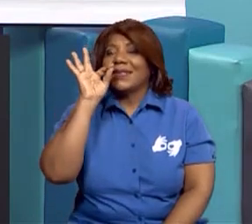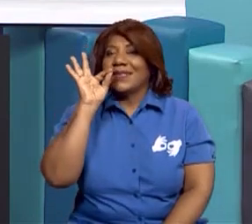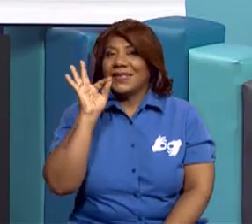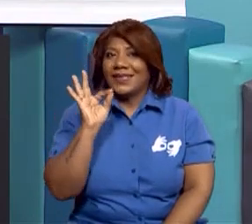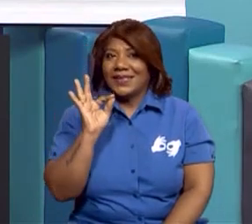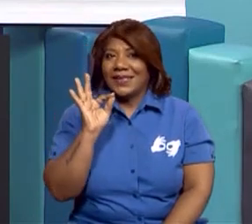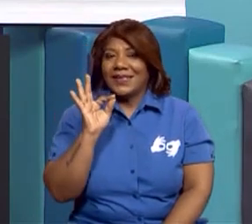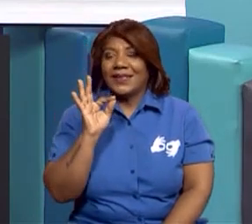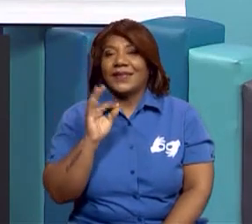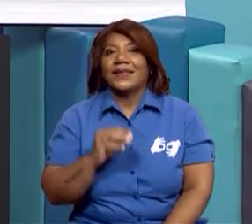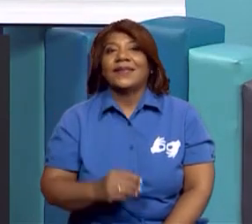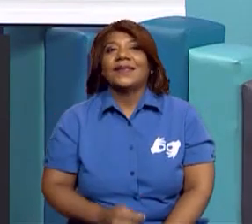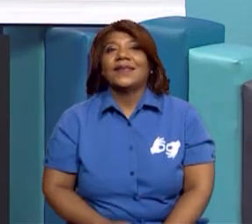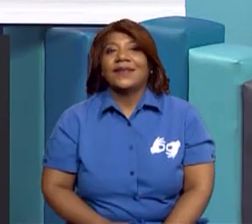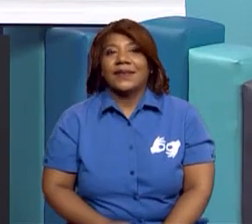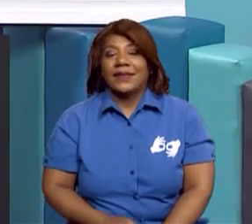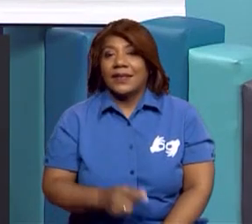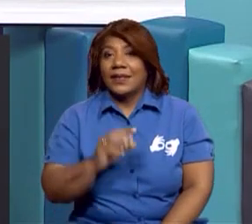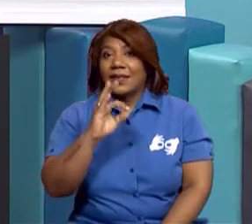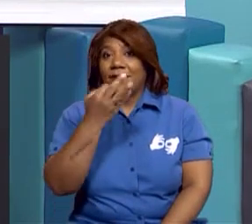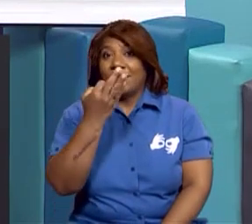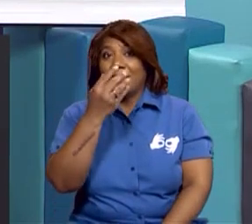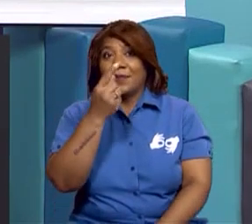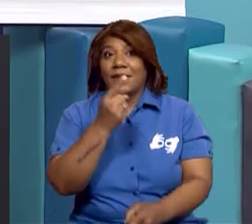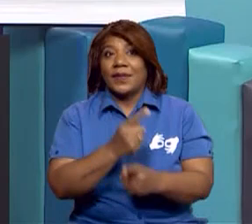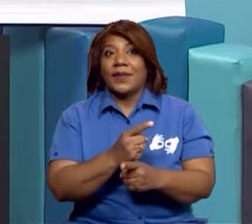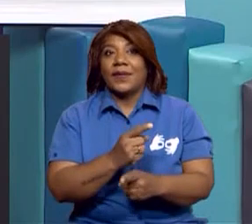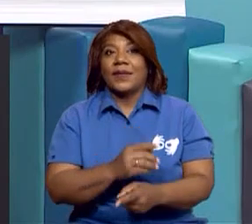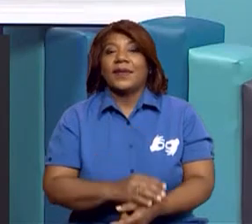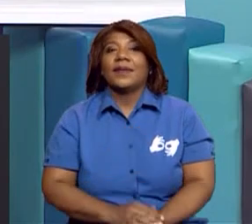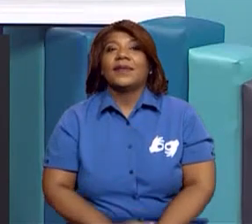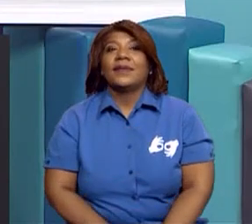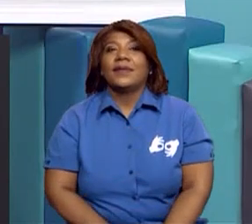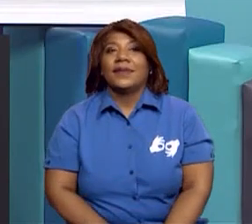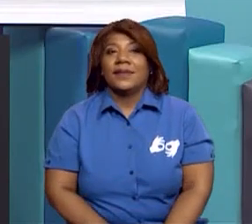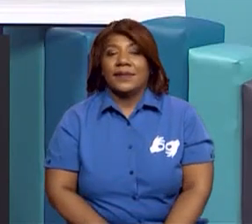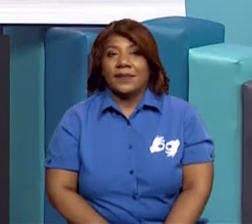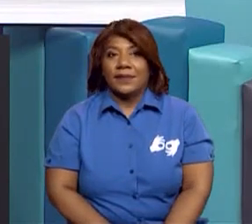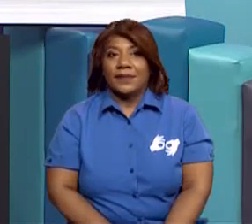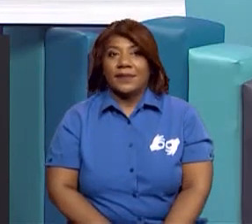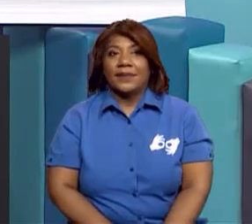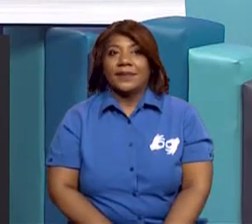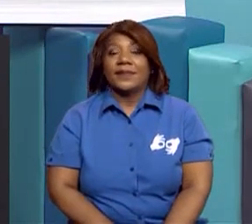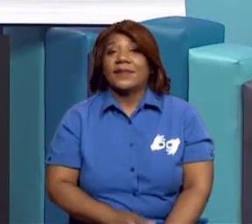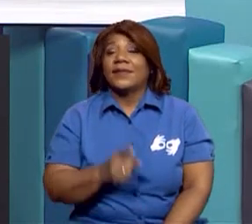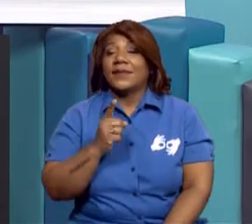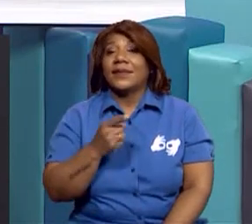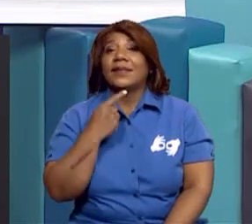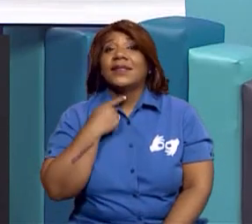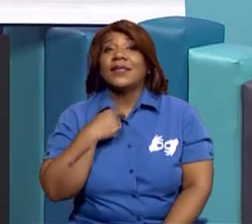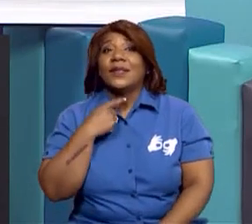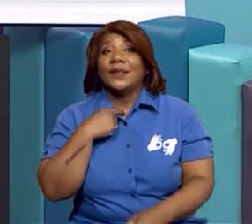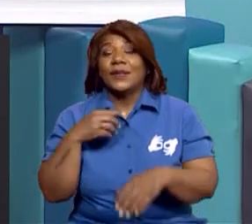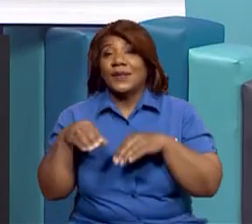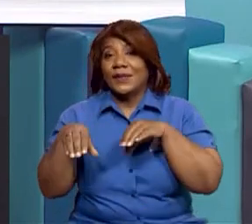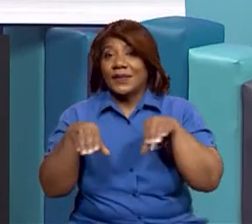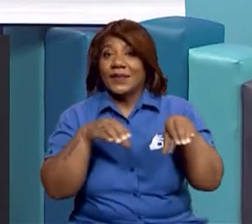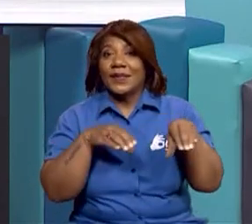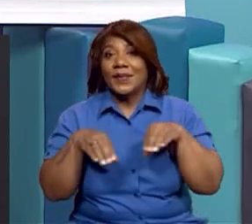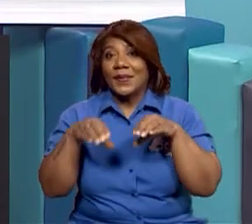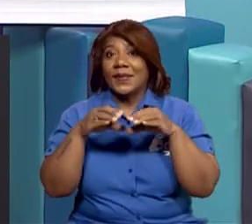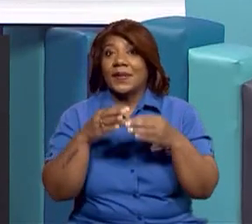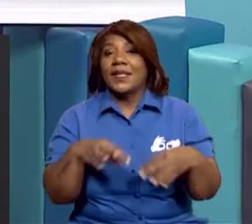corregir, ¿ok? ¿Listo? Muy bien. Espero que te encante esta actividad. Es súper